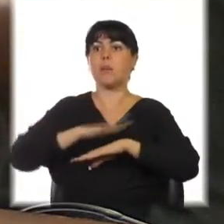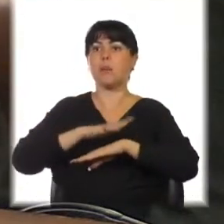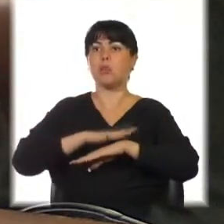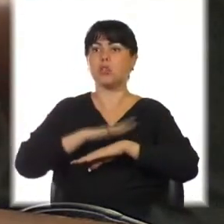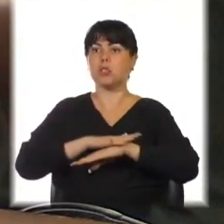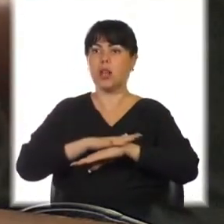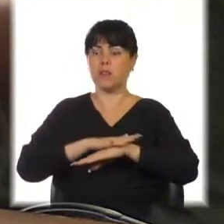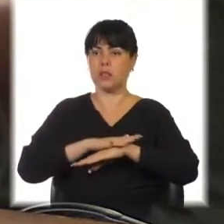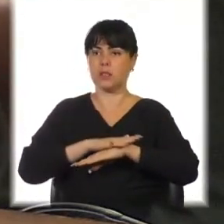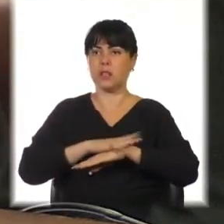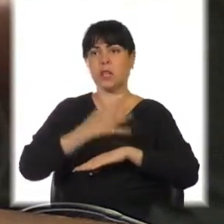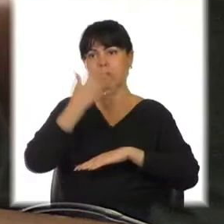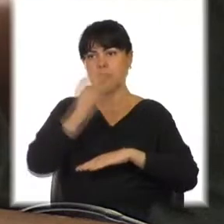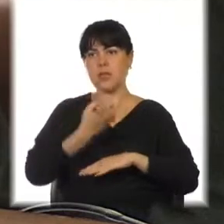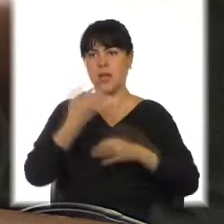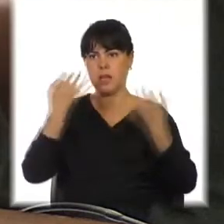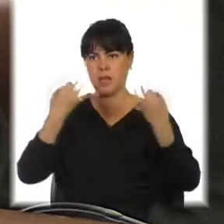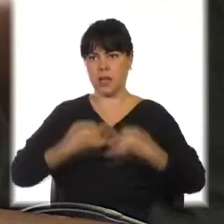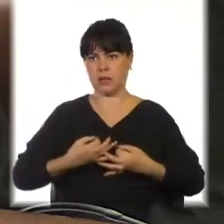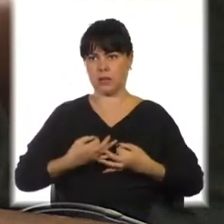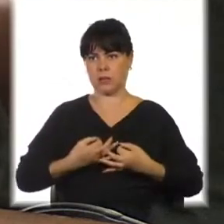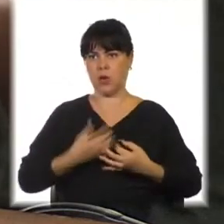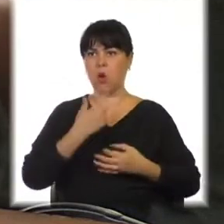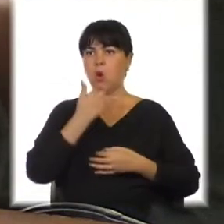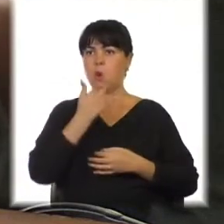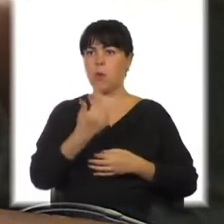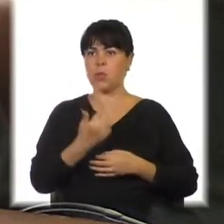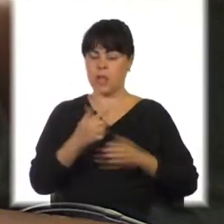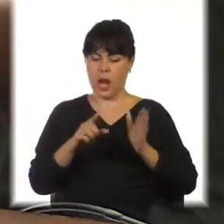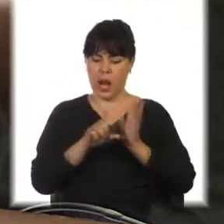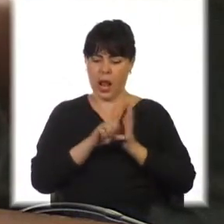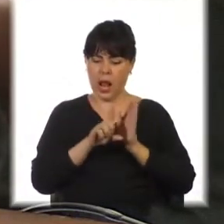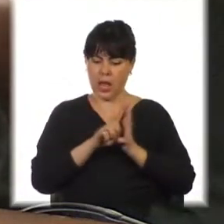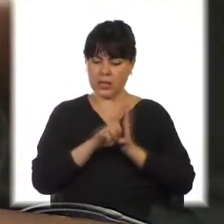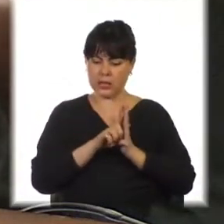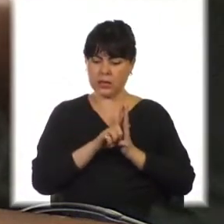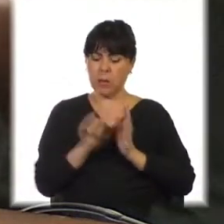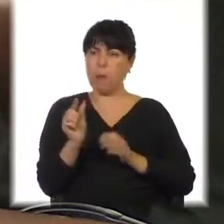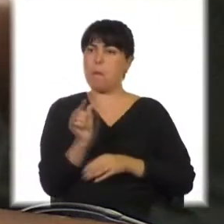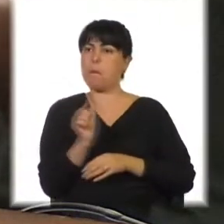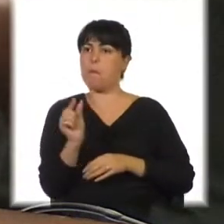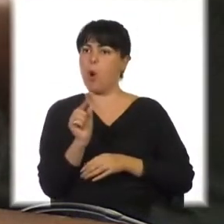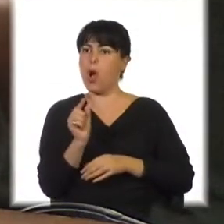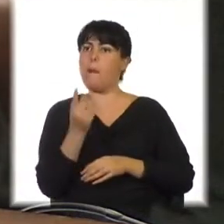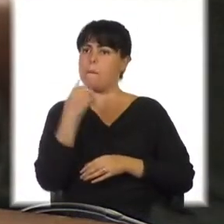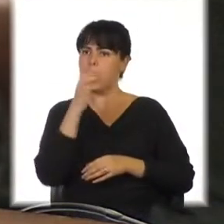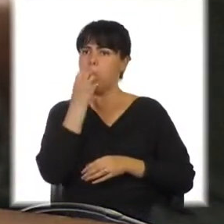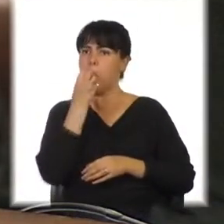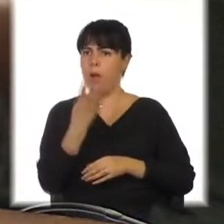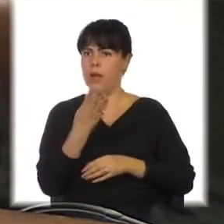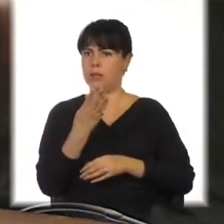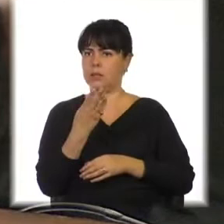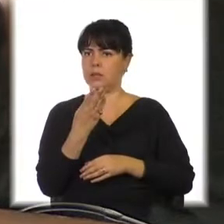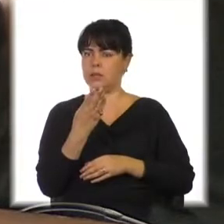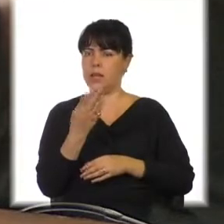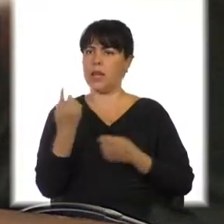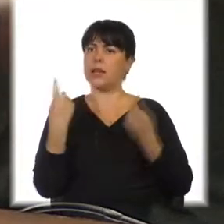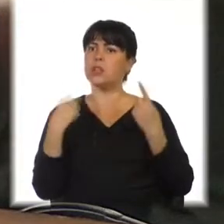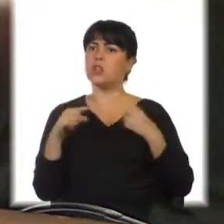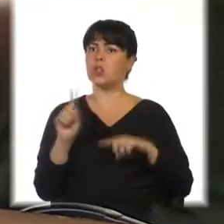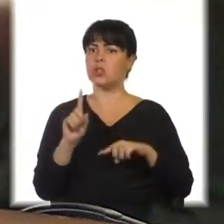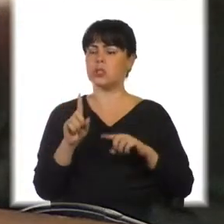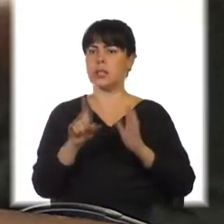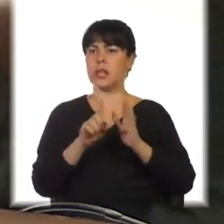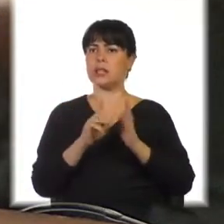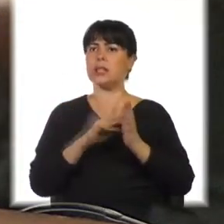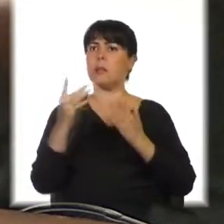y serias. Como dice el proverbio, las leyes tienen que ser pocas y buenas. Este proyecto es